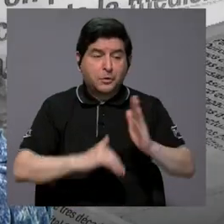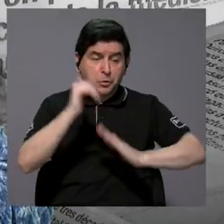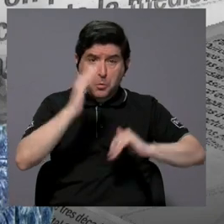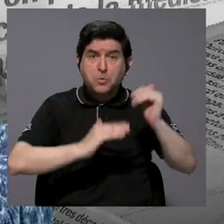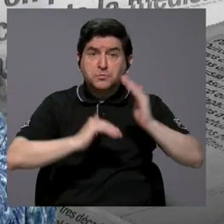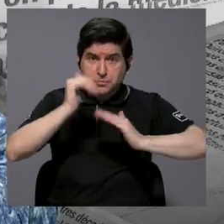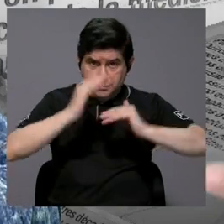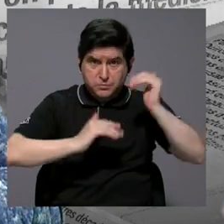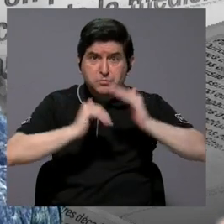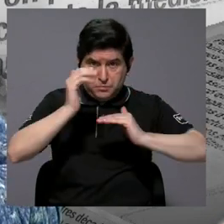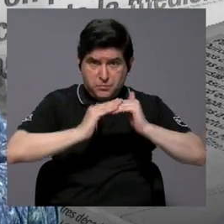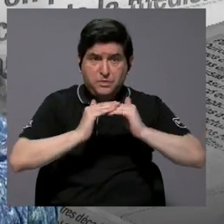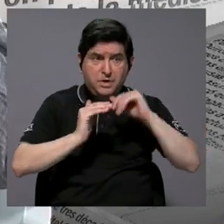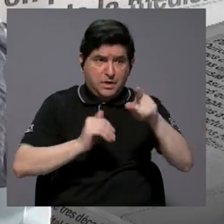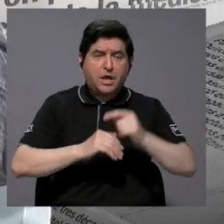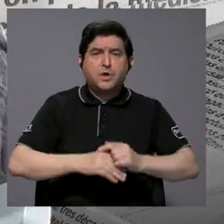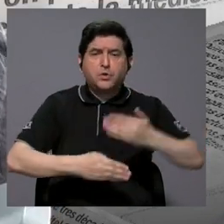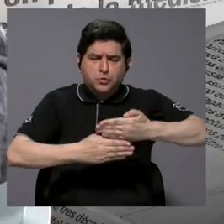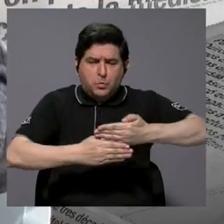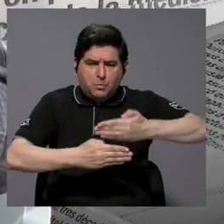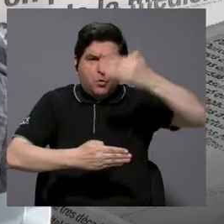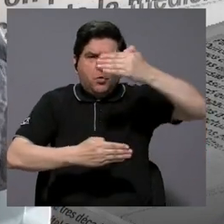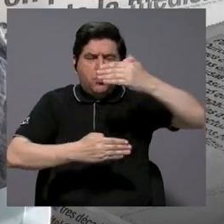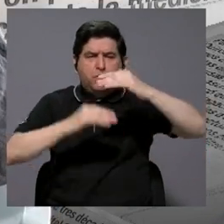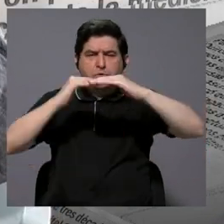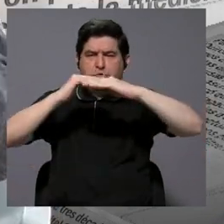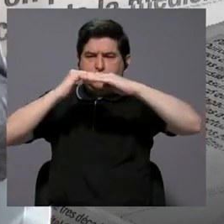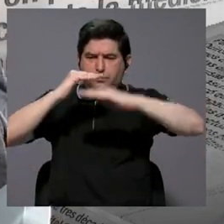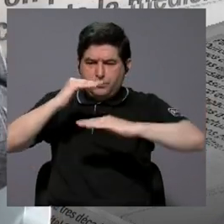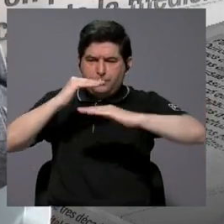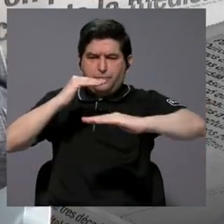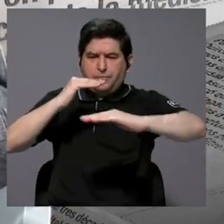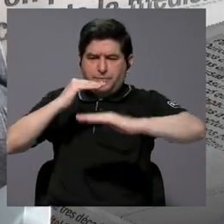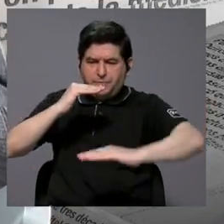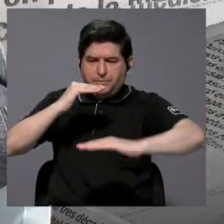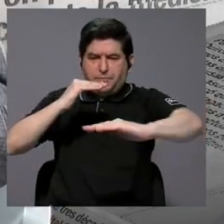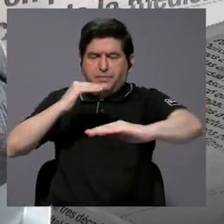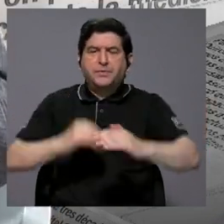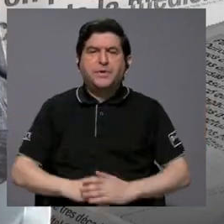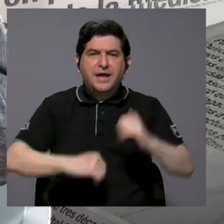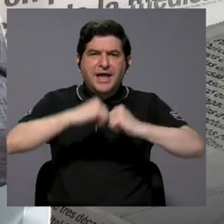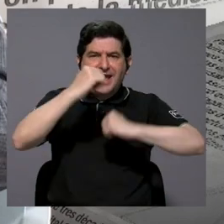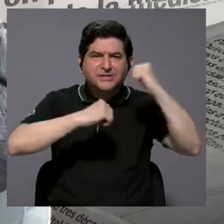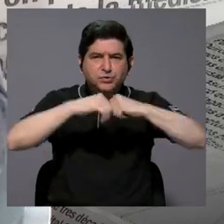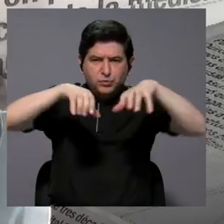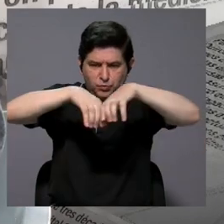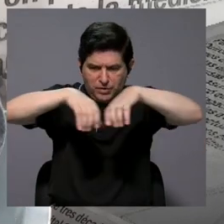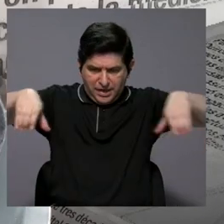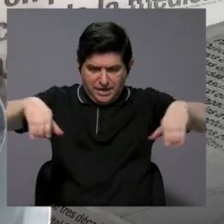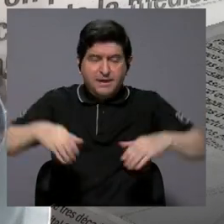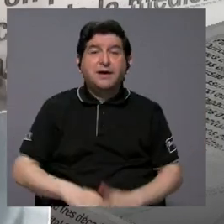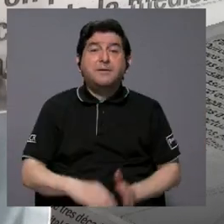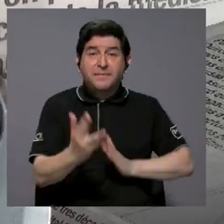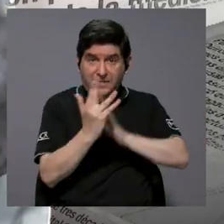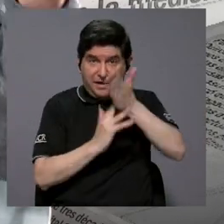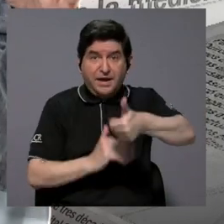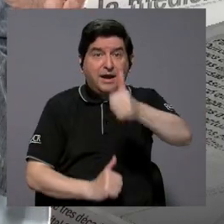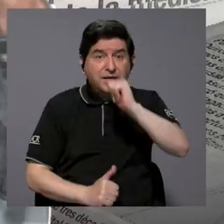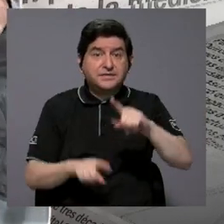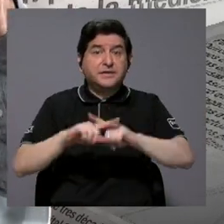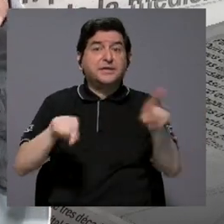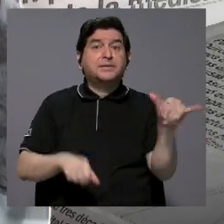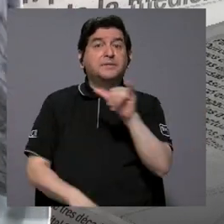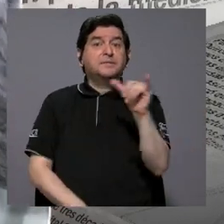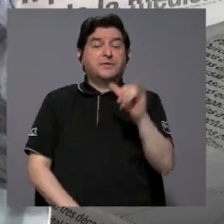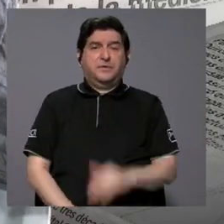construyeron muros, terrazas, infraestructura hidráulica para garantizar el acceso al agua, pero que a su